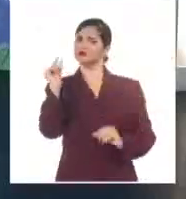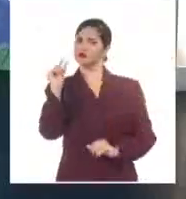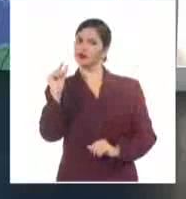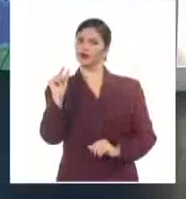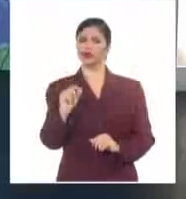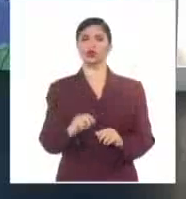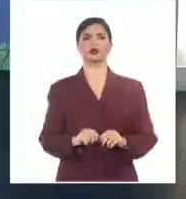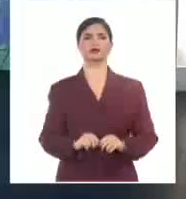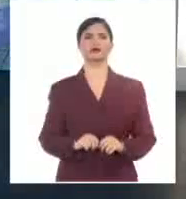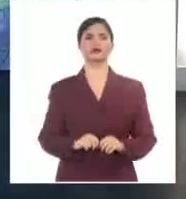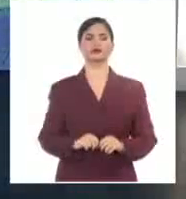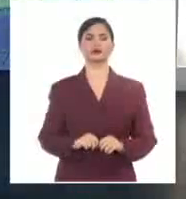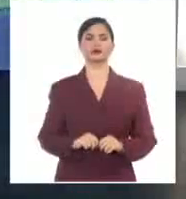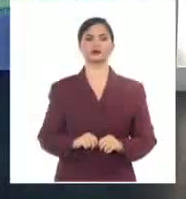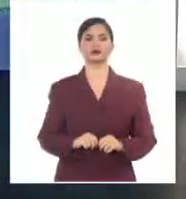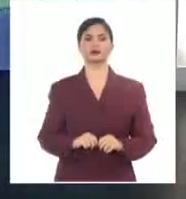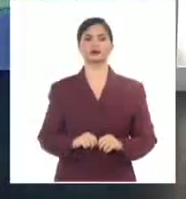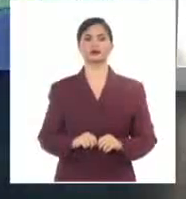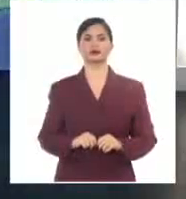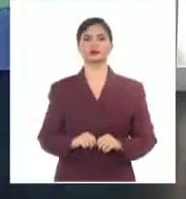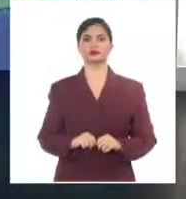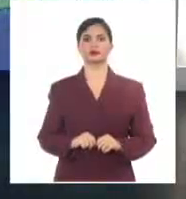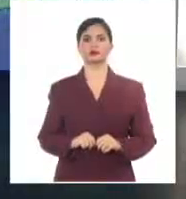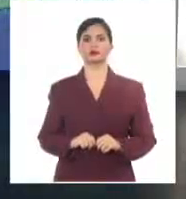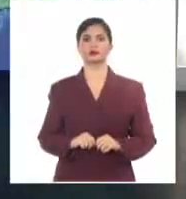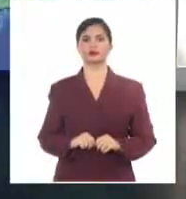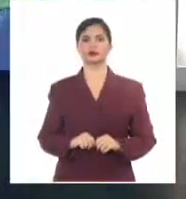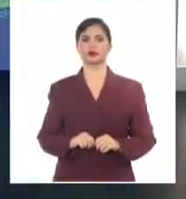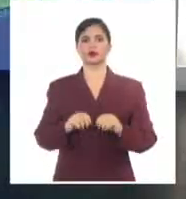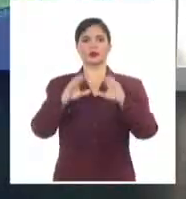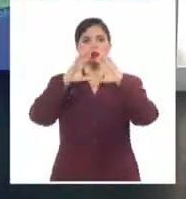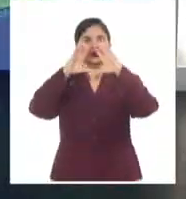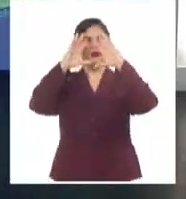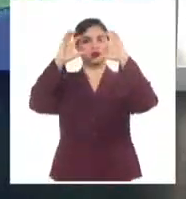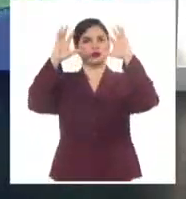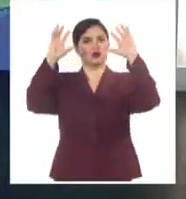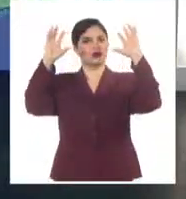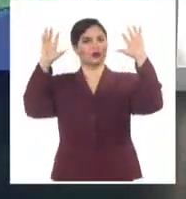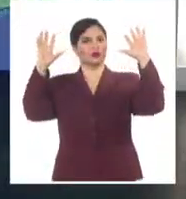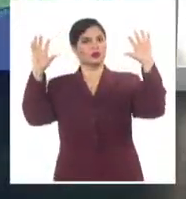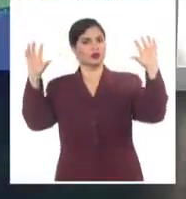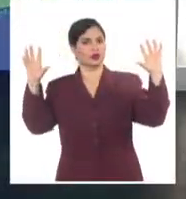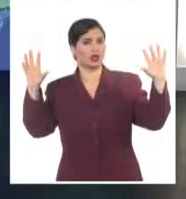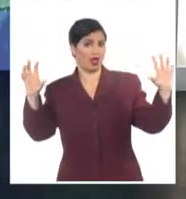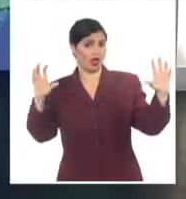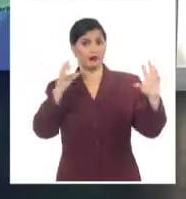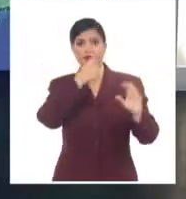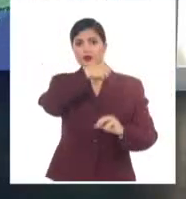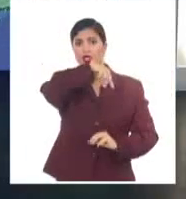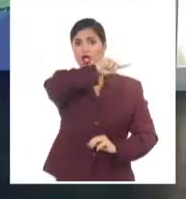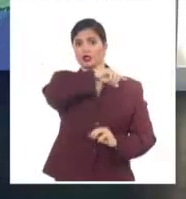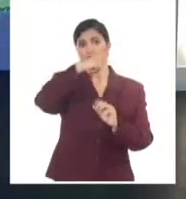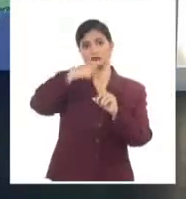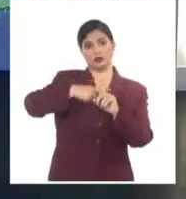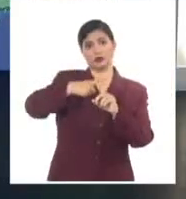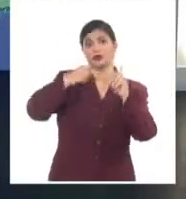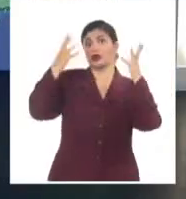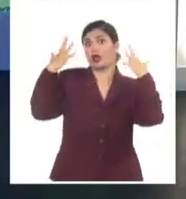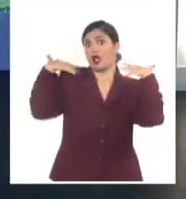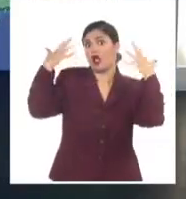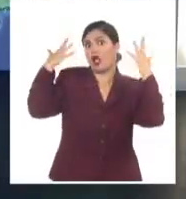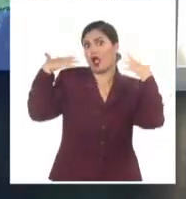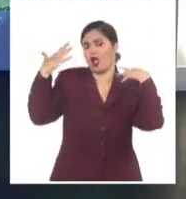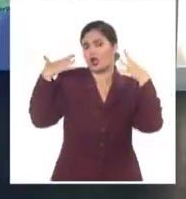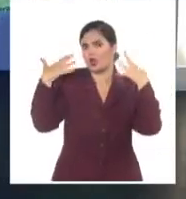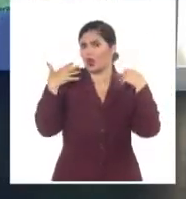México y también nubosidad que se forma durante el día por el calentamiento, con temperaturas que, por ejemplo, ayer llegaron a superar los 37 grados en zonas de la